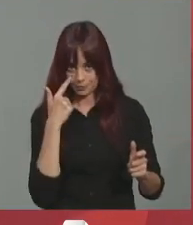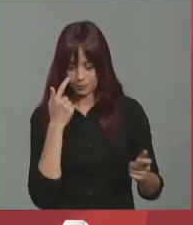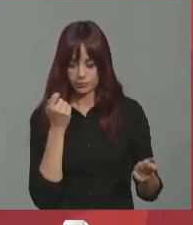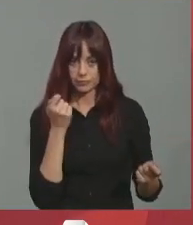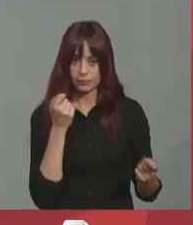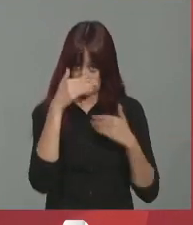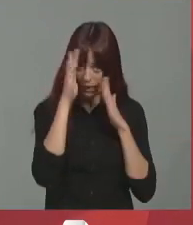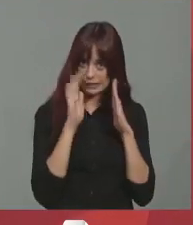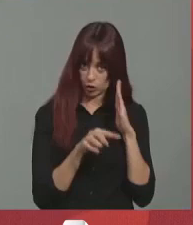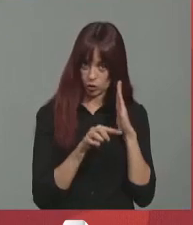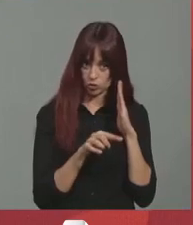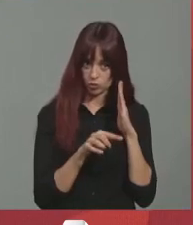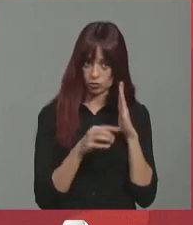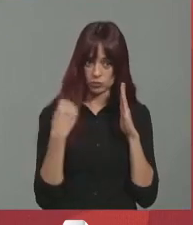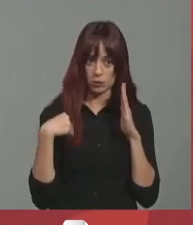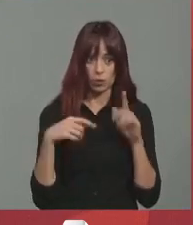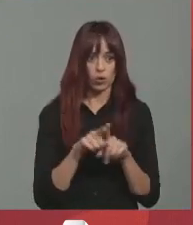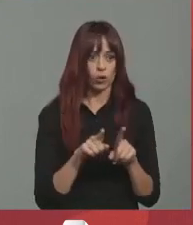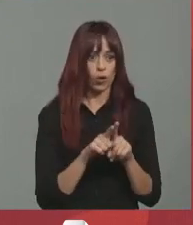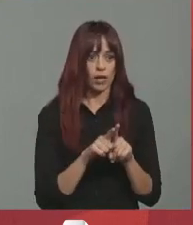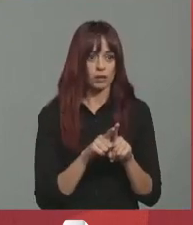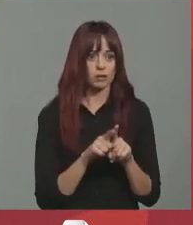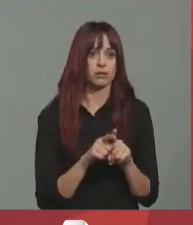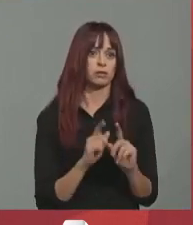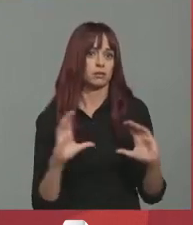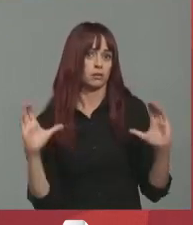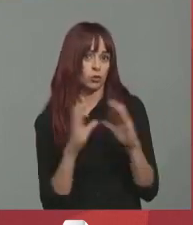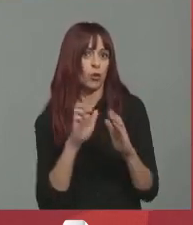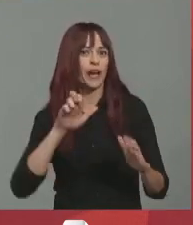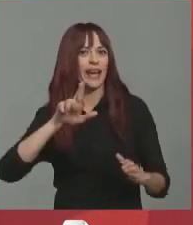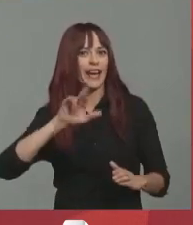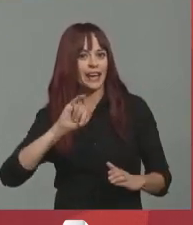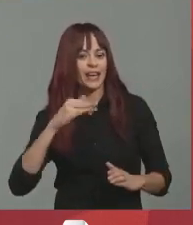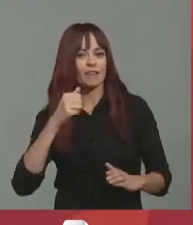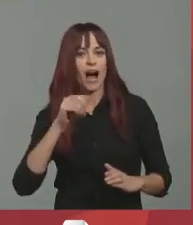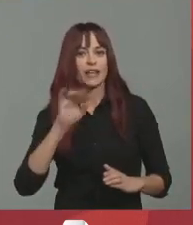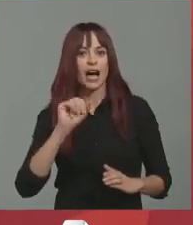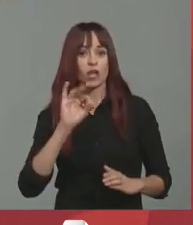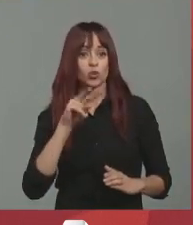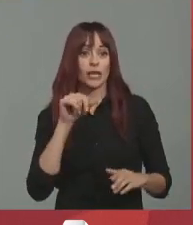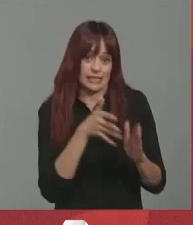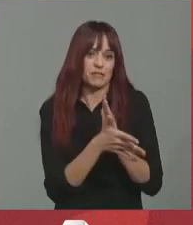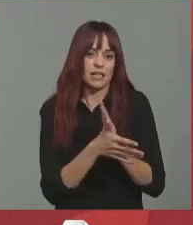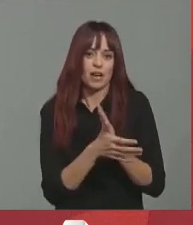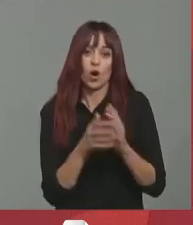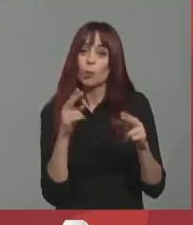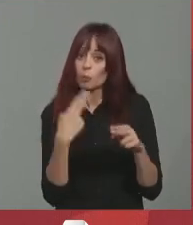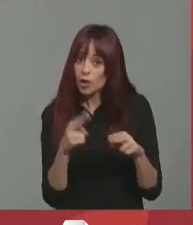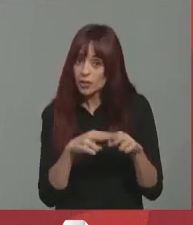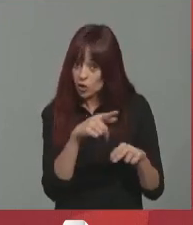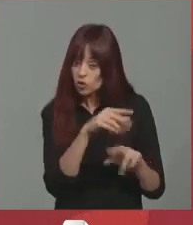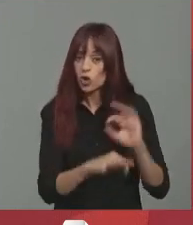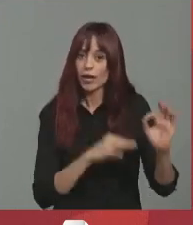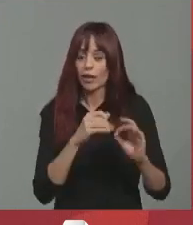hablando de Sortu y que estamos hablando de Ribatasuna y por tanto estamos hablando del brazo político de una organización